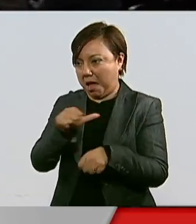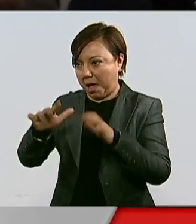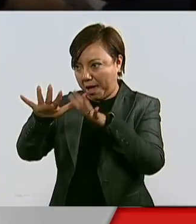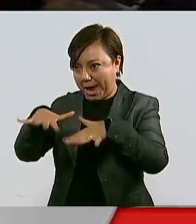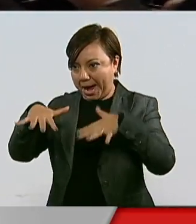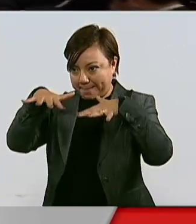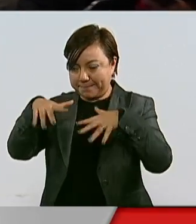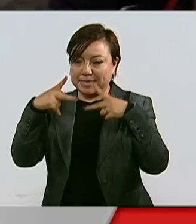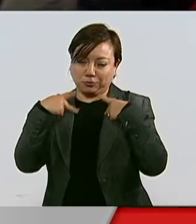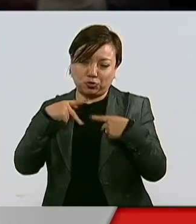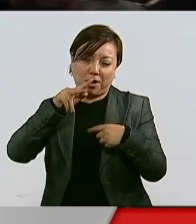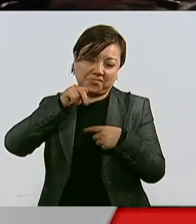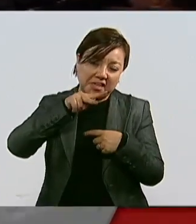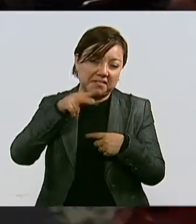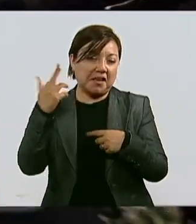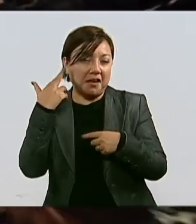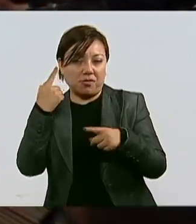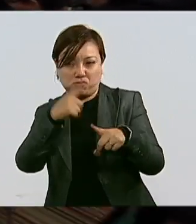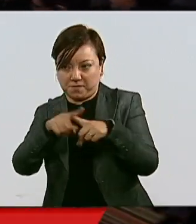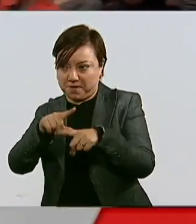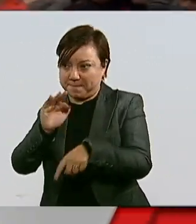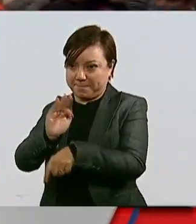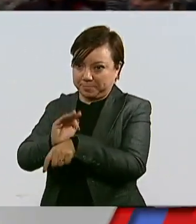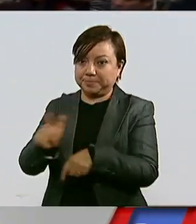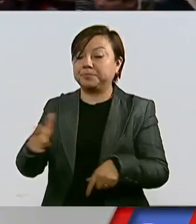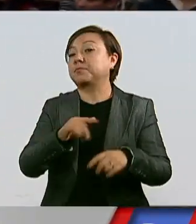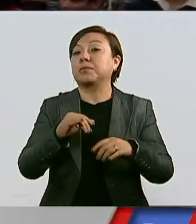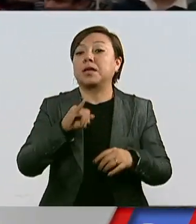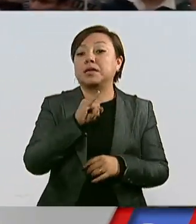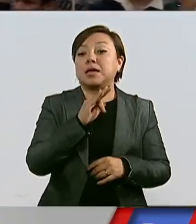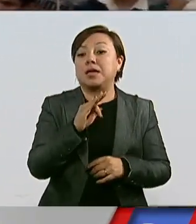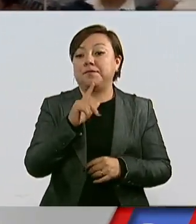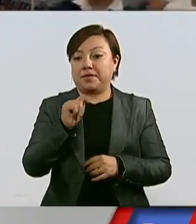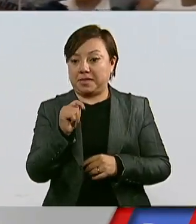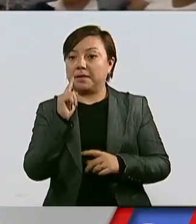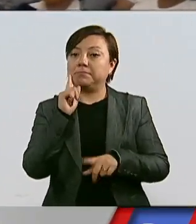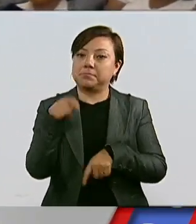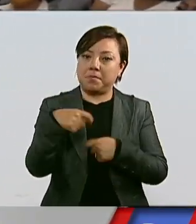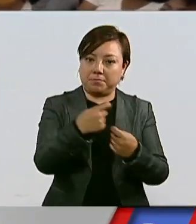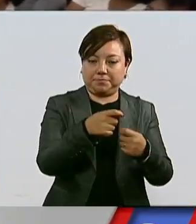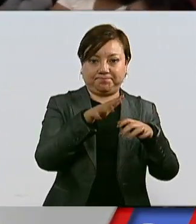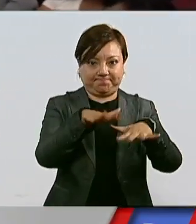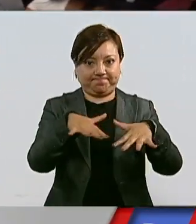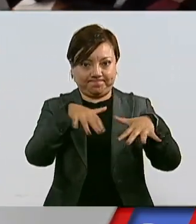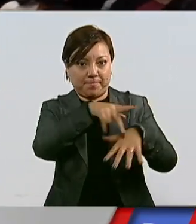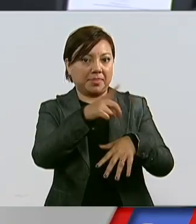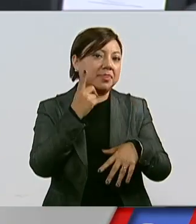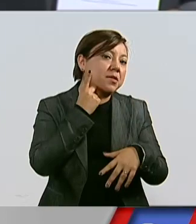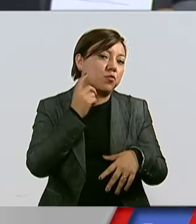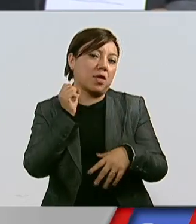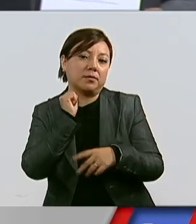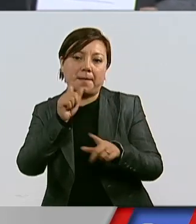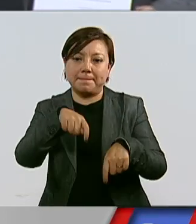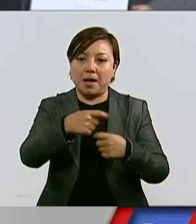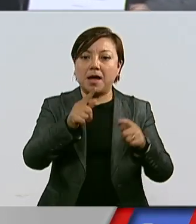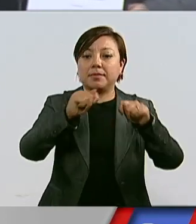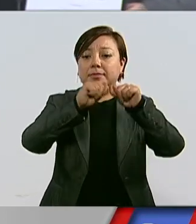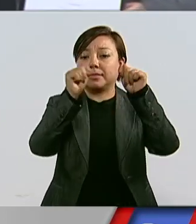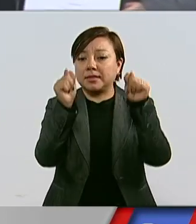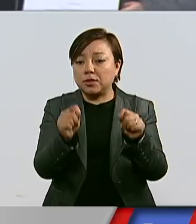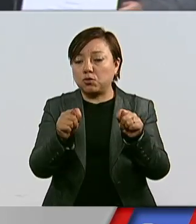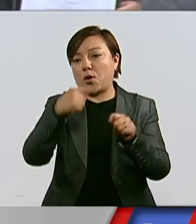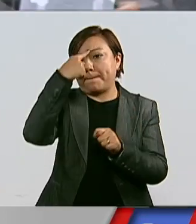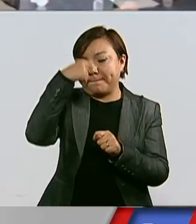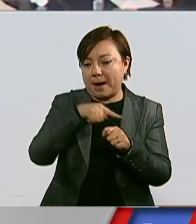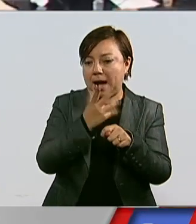El Instituto Federal de Telecomunicaciones entregó al Congreso de la Unión un título de concesión